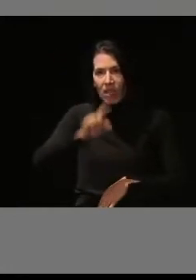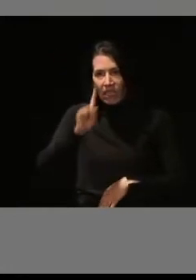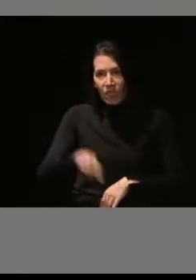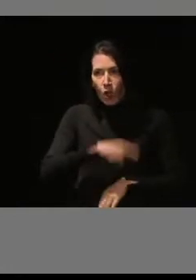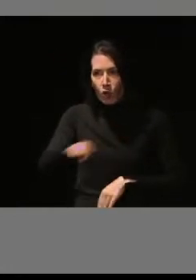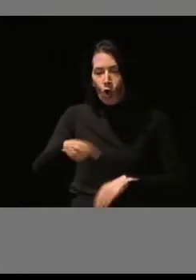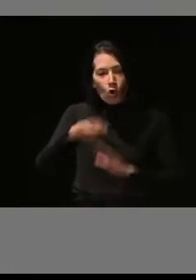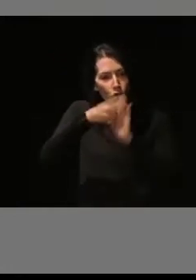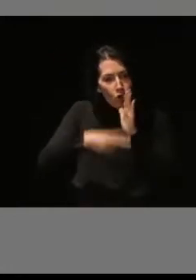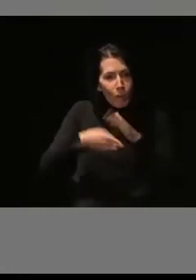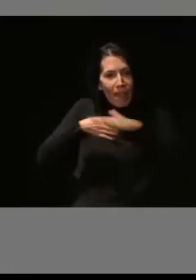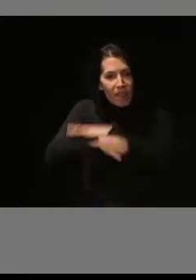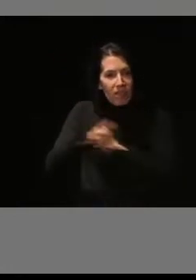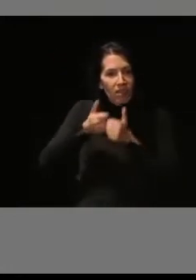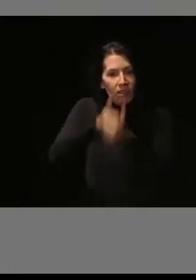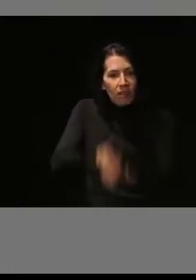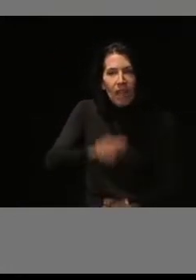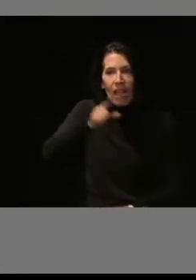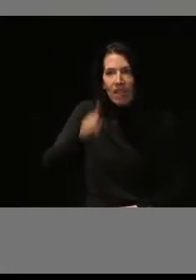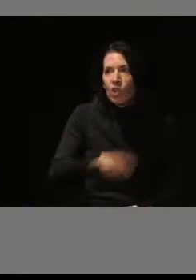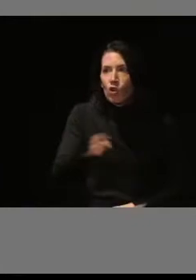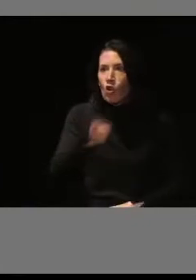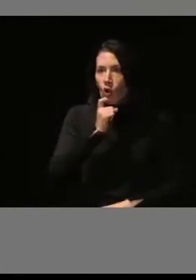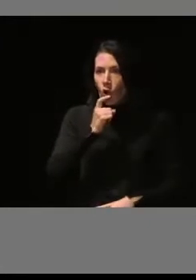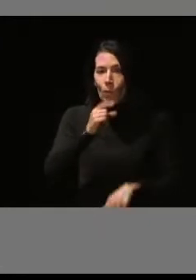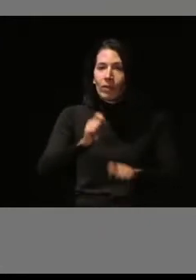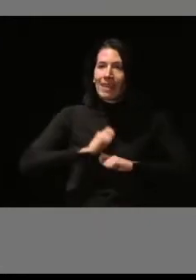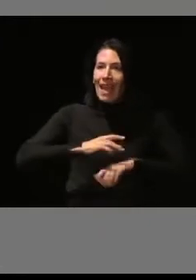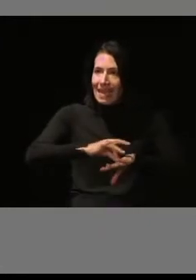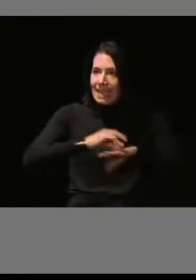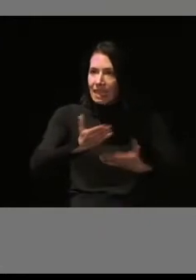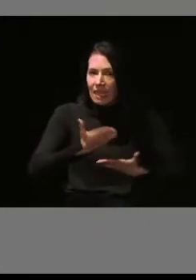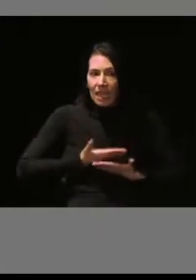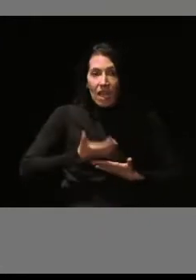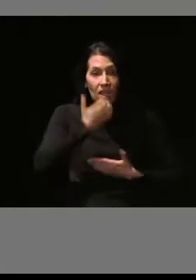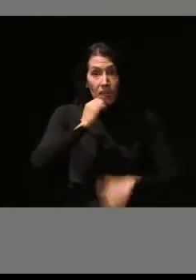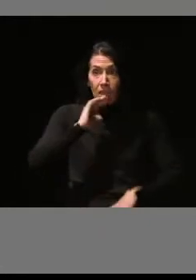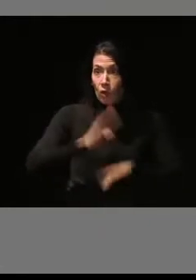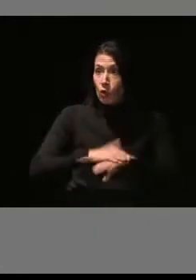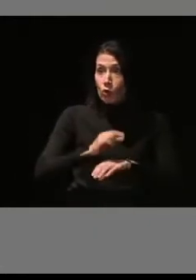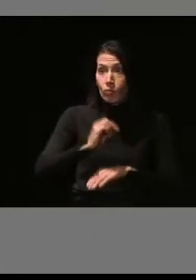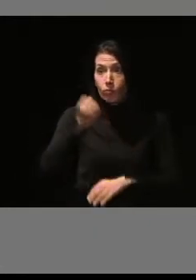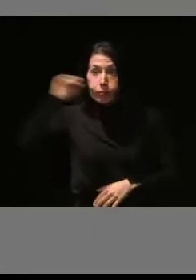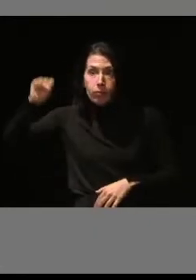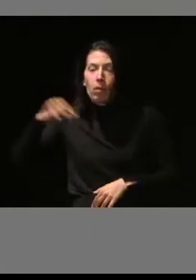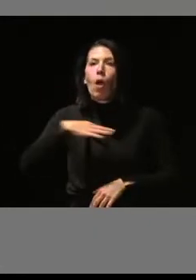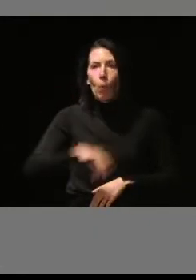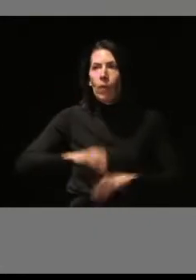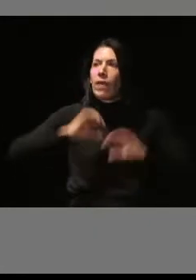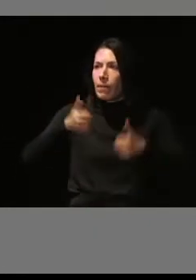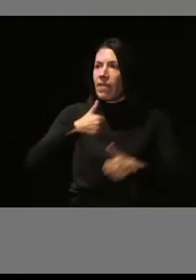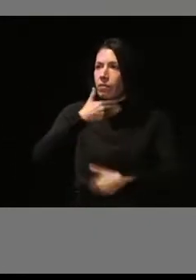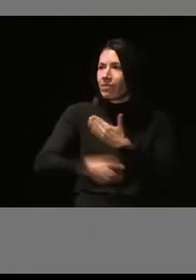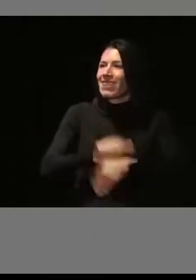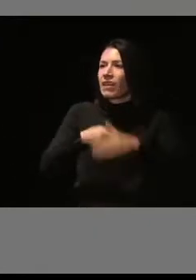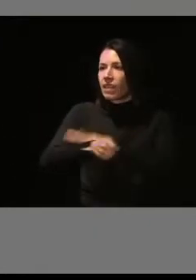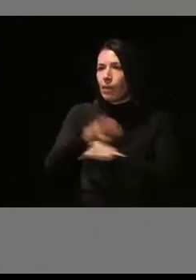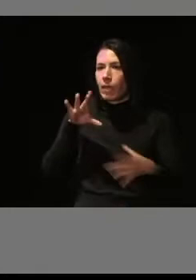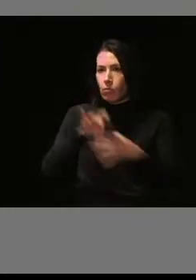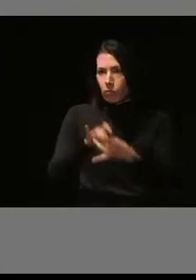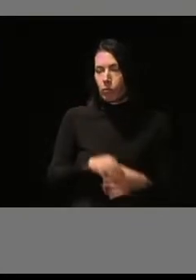norma de accesibilidad o no. Y en el caso de que no se cumpla, poderlo consignar como tal, para poder iniciar el trámite correspondiente.